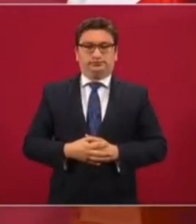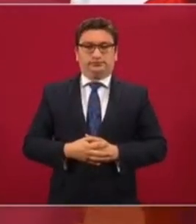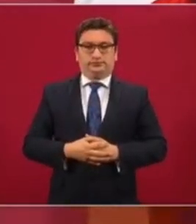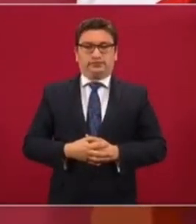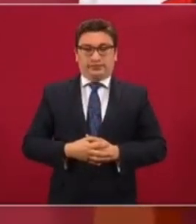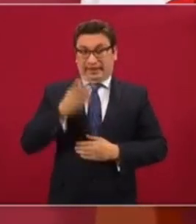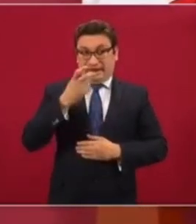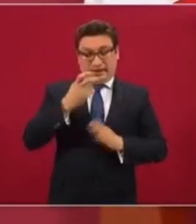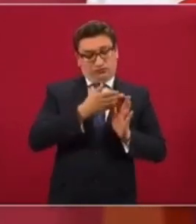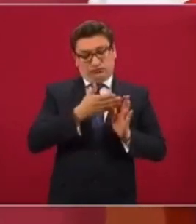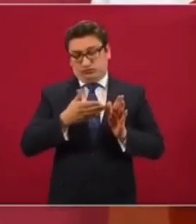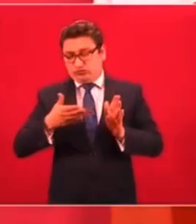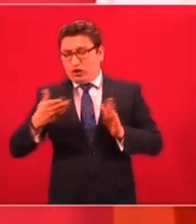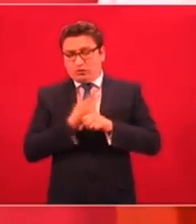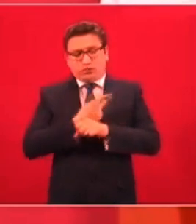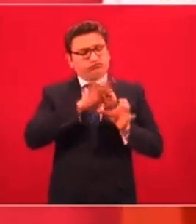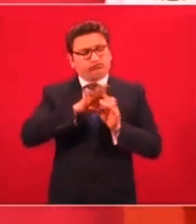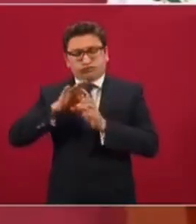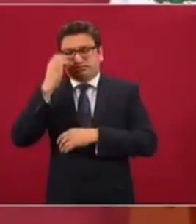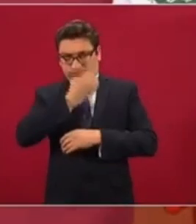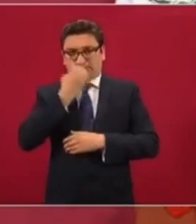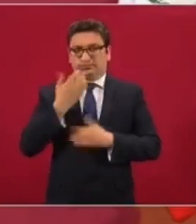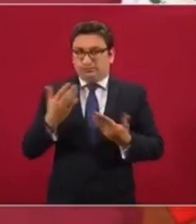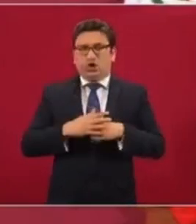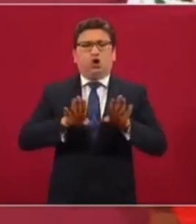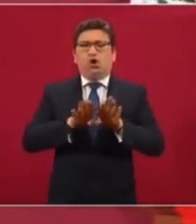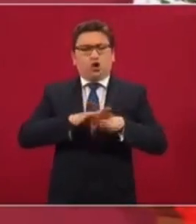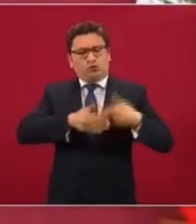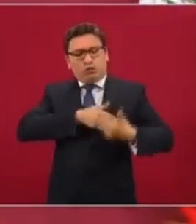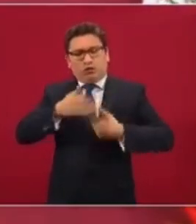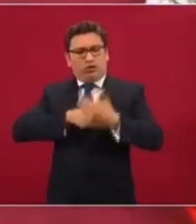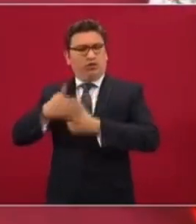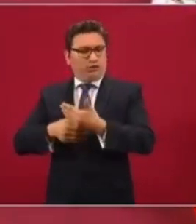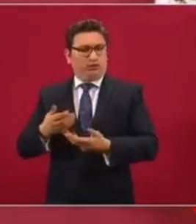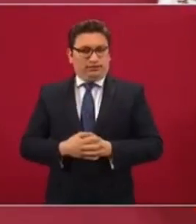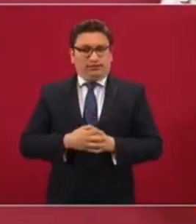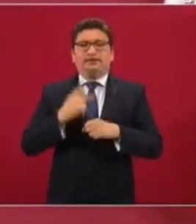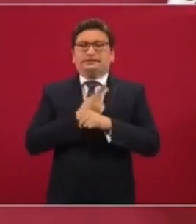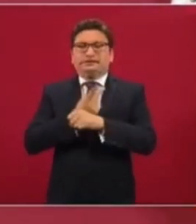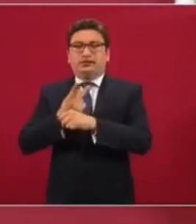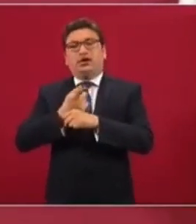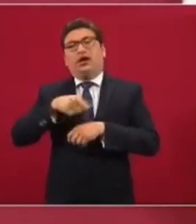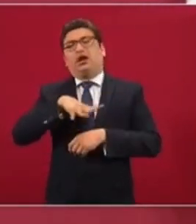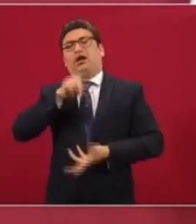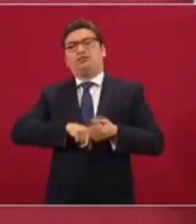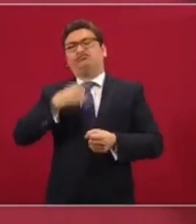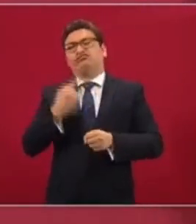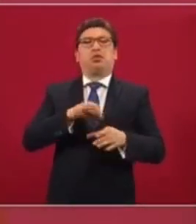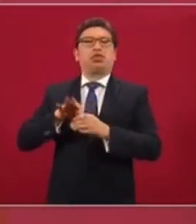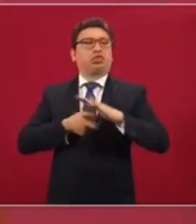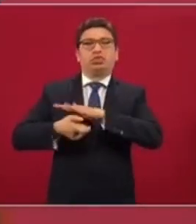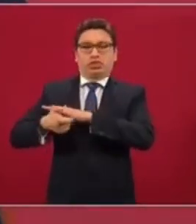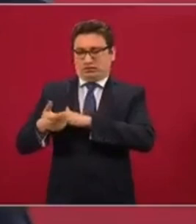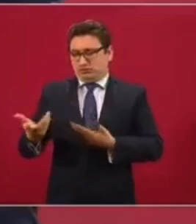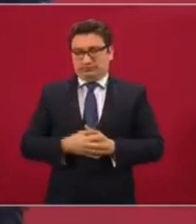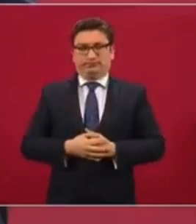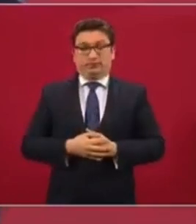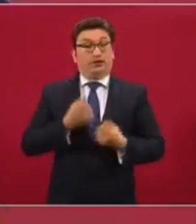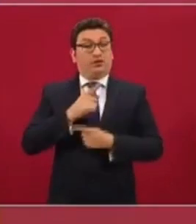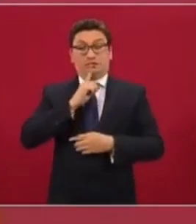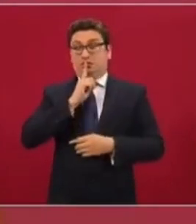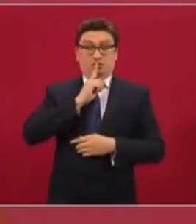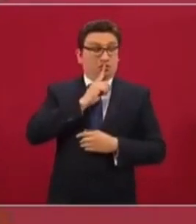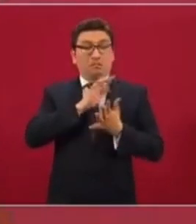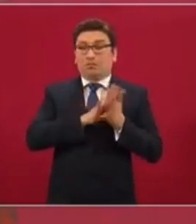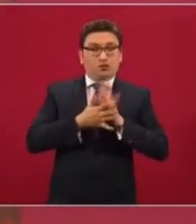Y todas las demás elecciones. Cómo han imperado el fraude y la compra del voto. Y el silencio